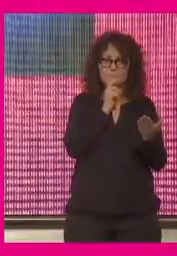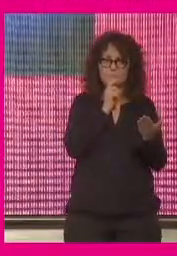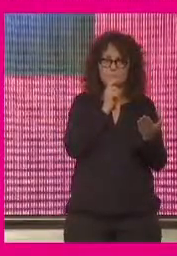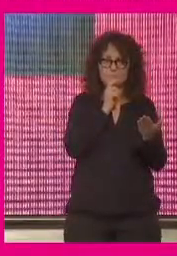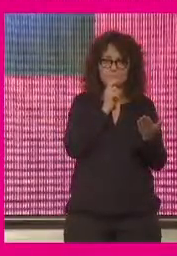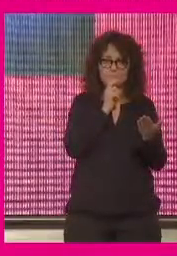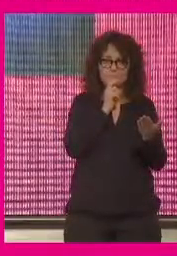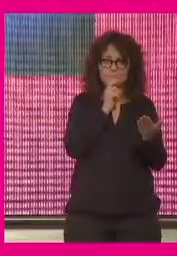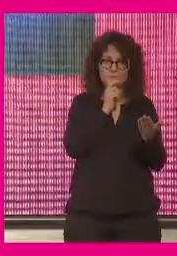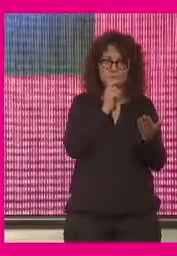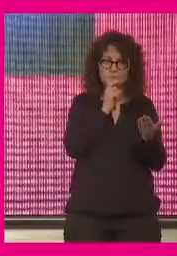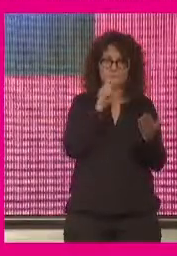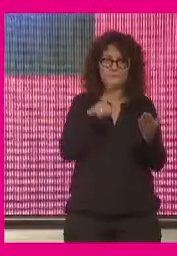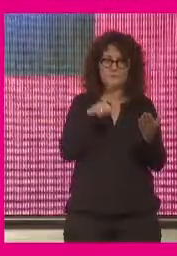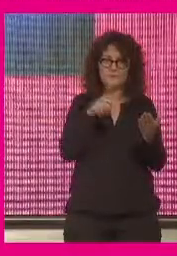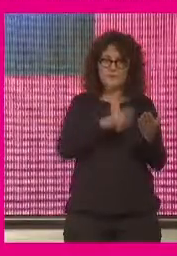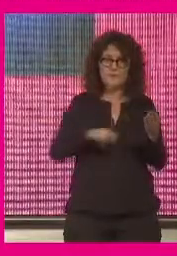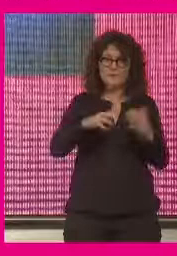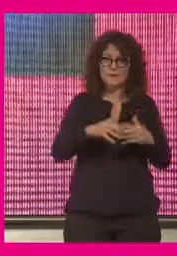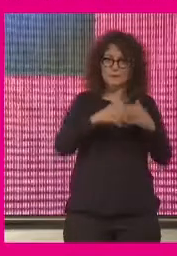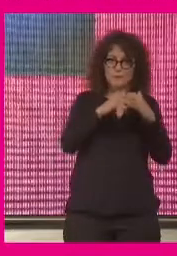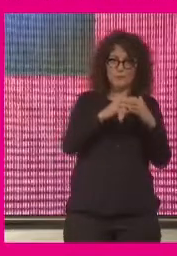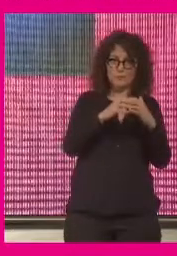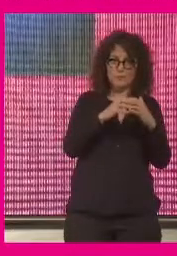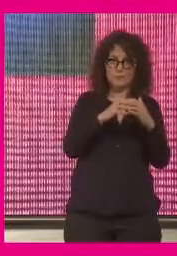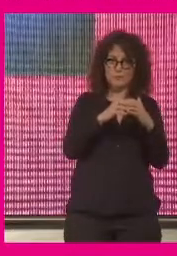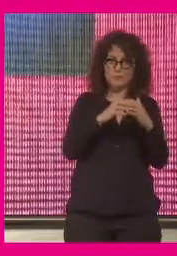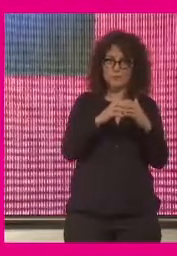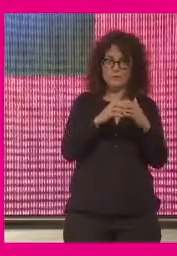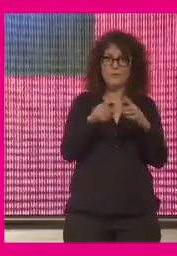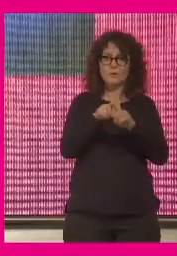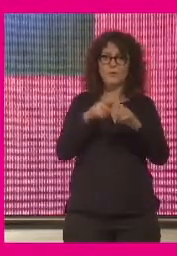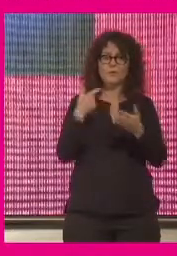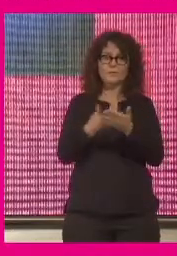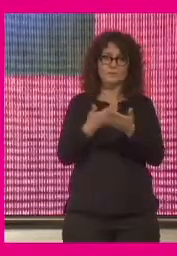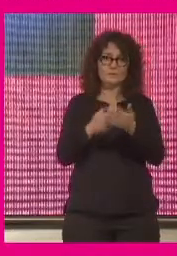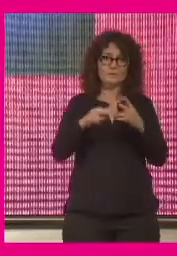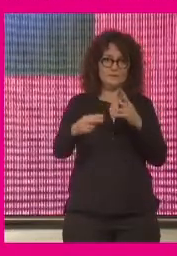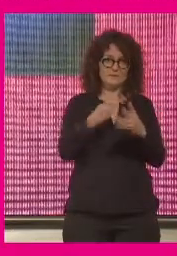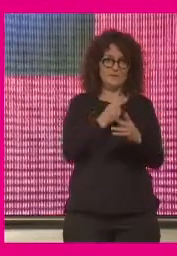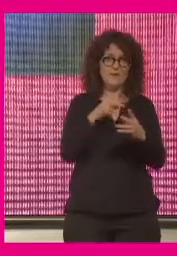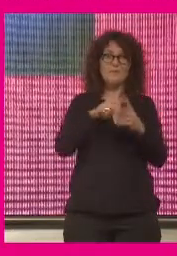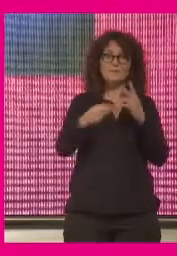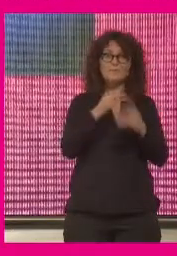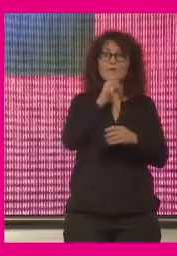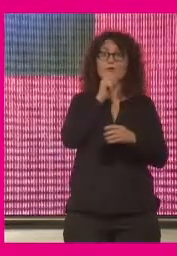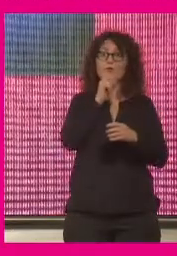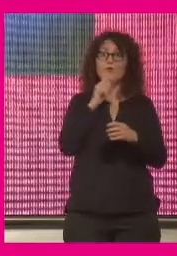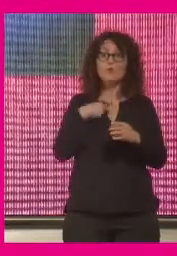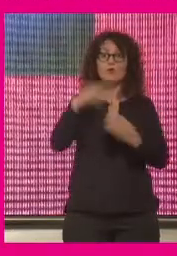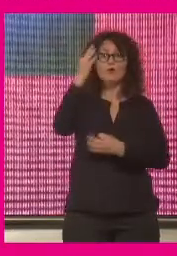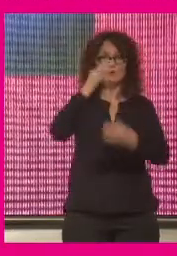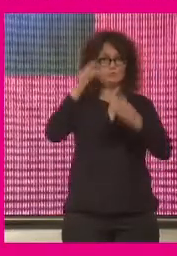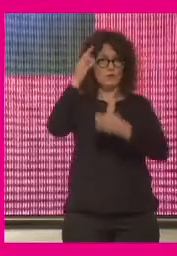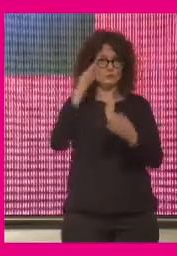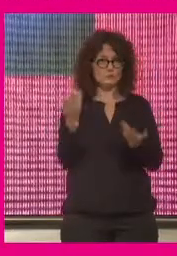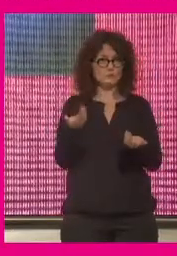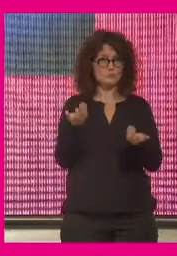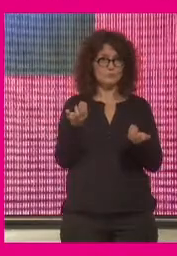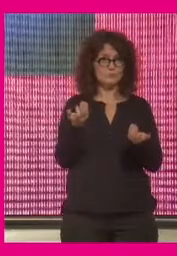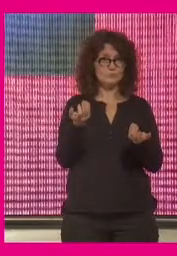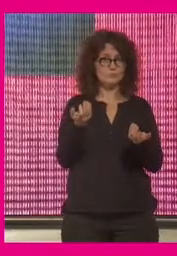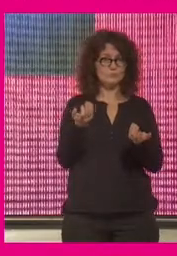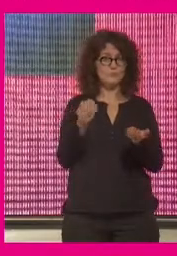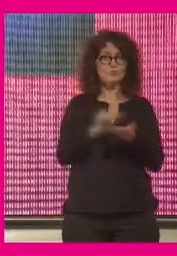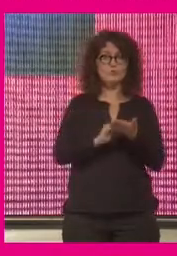en esta nueva democracia es la transparencia la transparencia tiene que ver con los datos entonces las decisiones complejas no